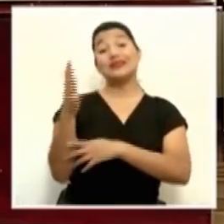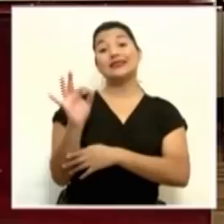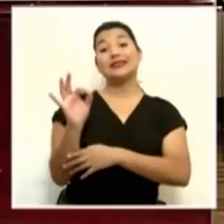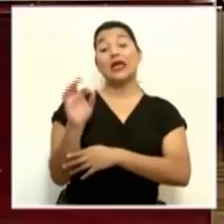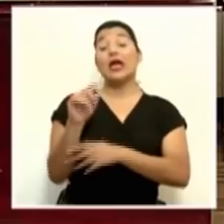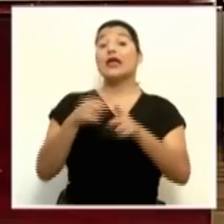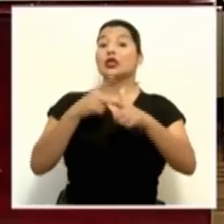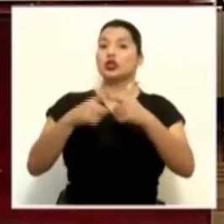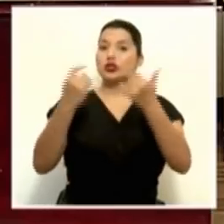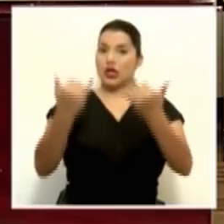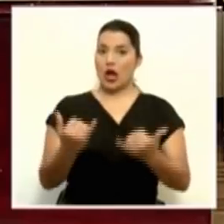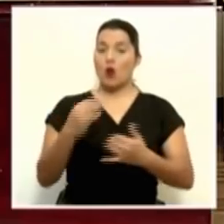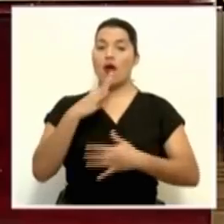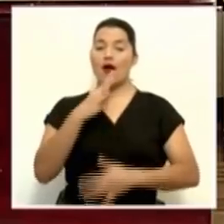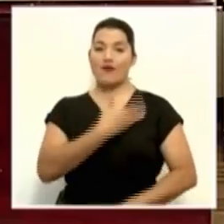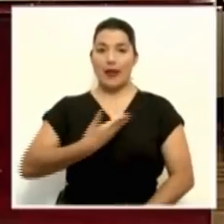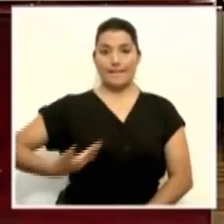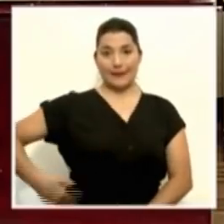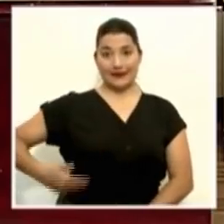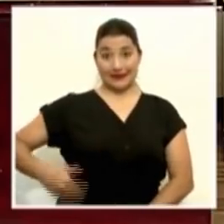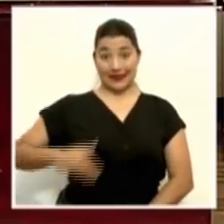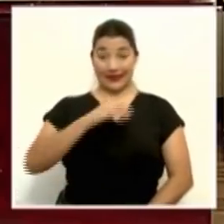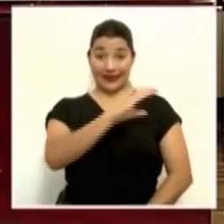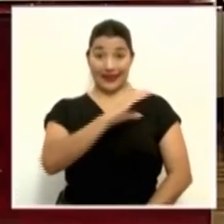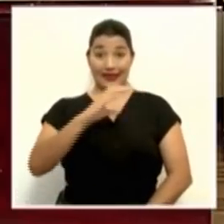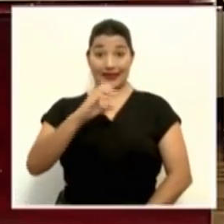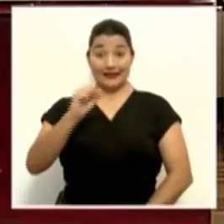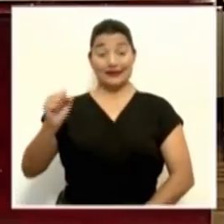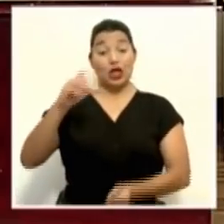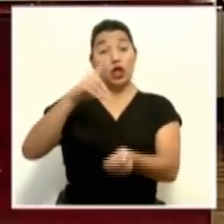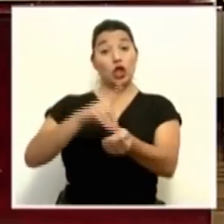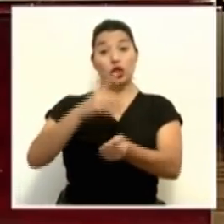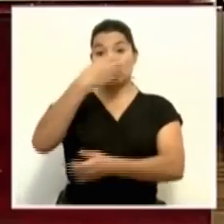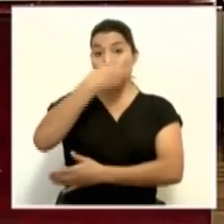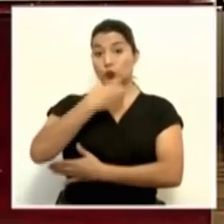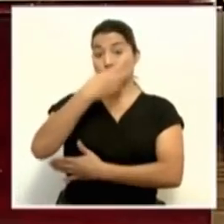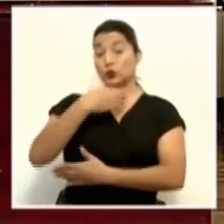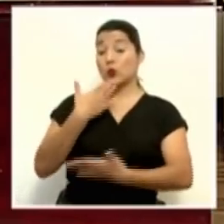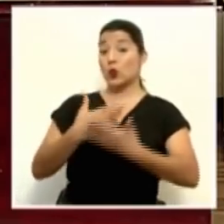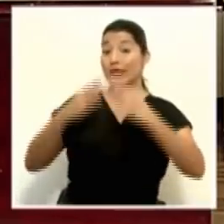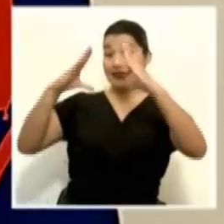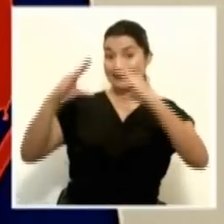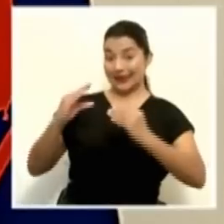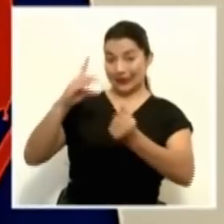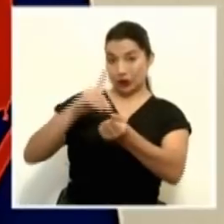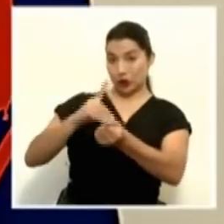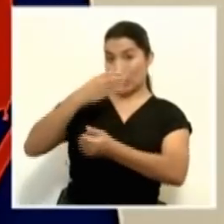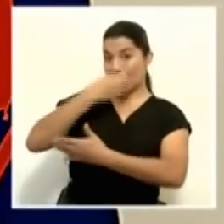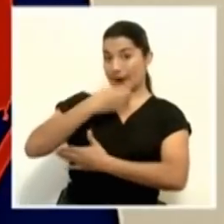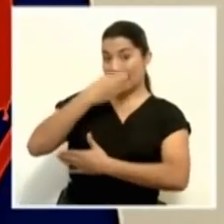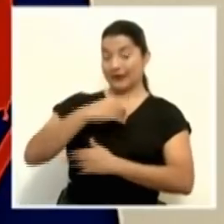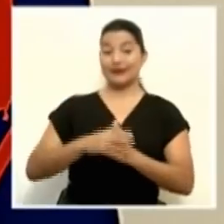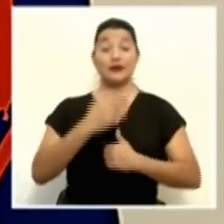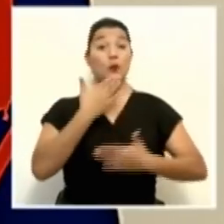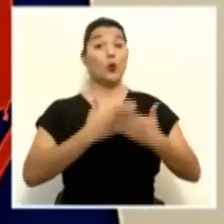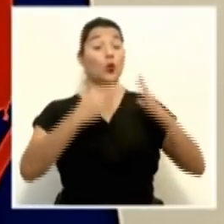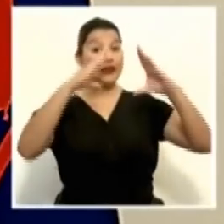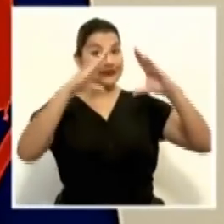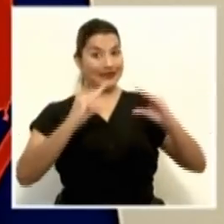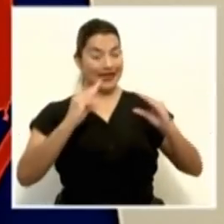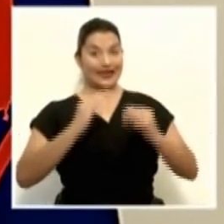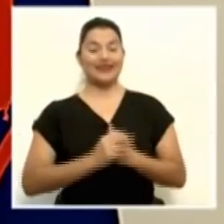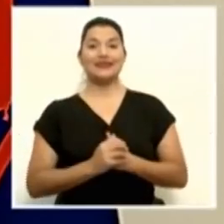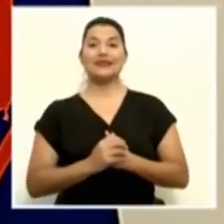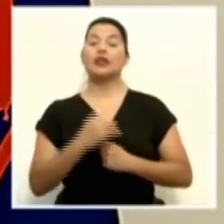Así que escucharemos al presidente ejecutivo de la institución, el doctor Román Macaya. Muy buenas tardes, doctor Macaya. Muy buenas tardes.